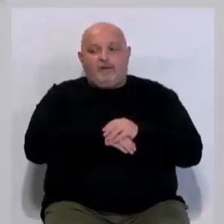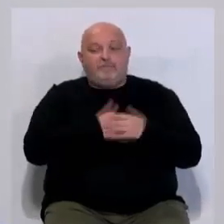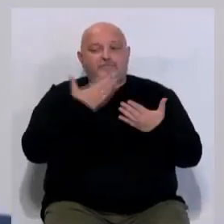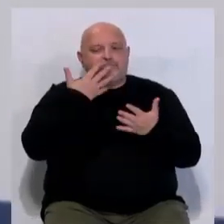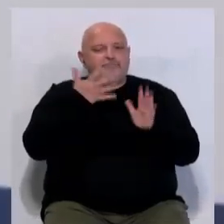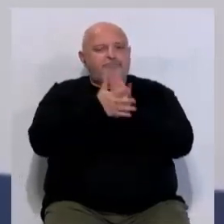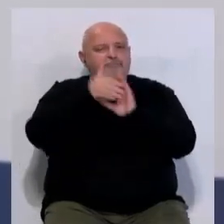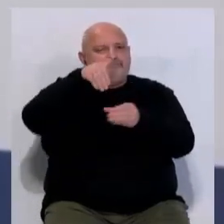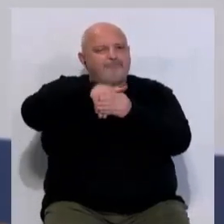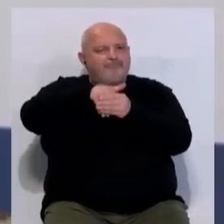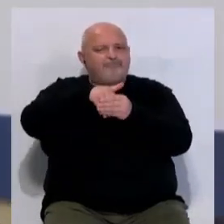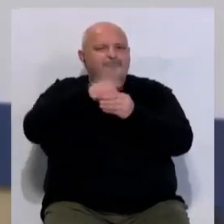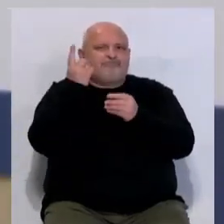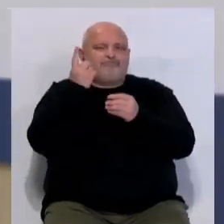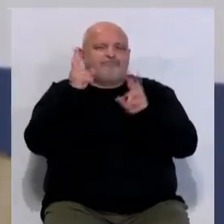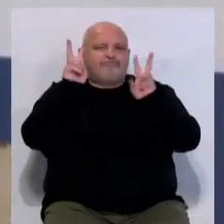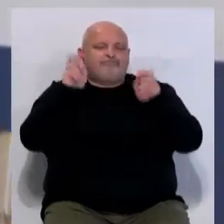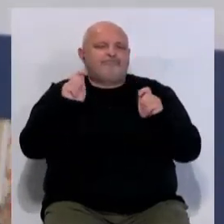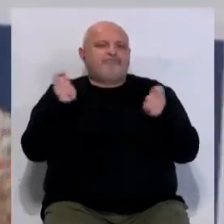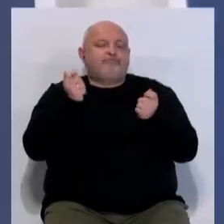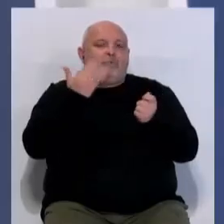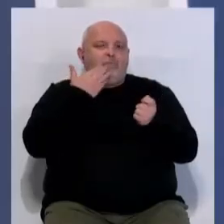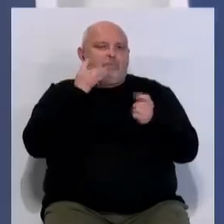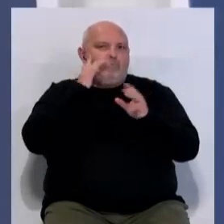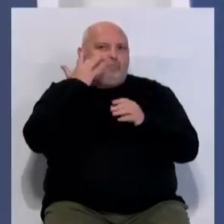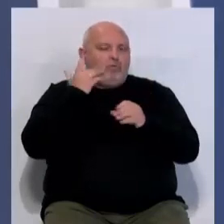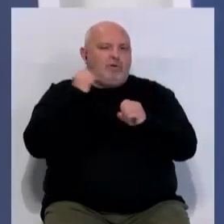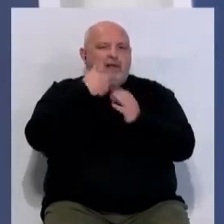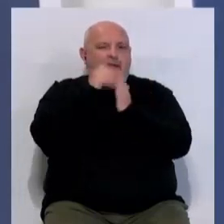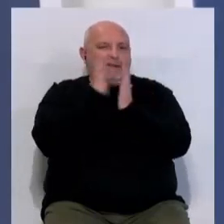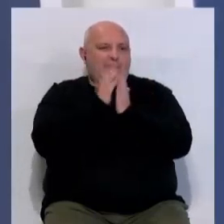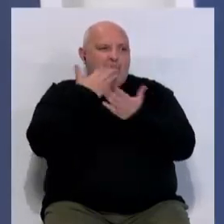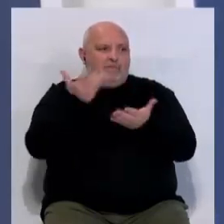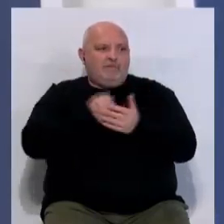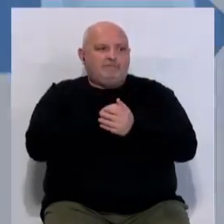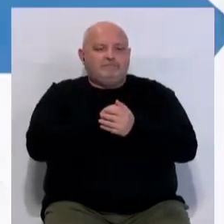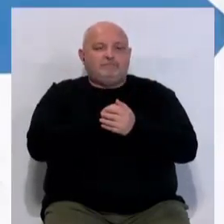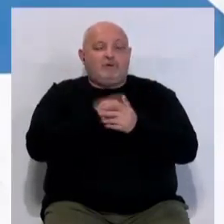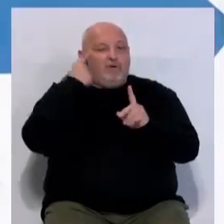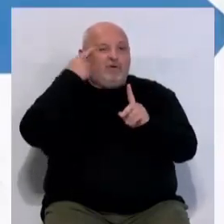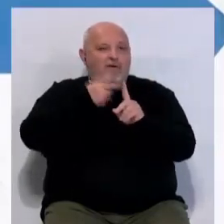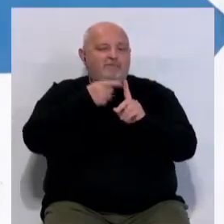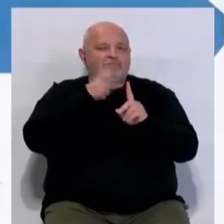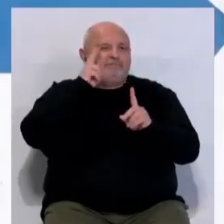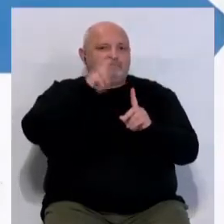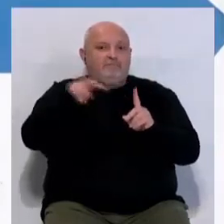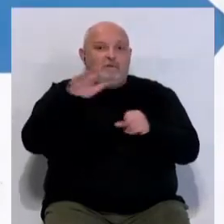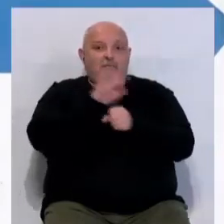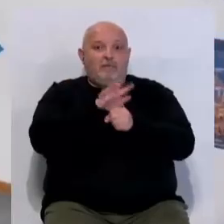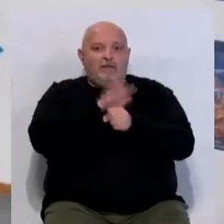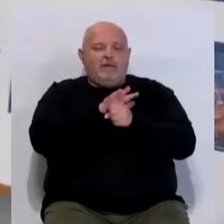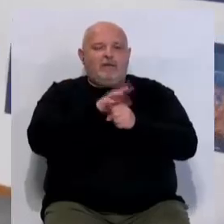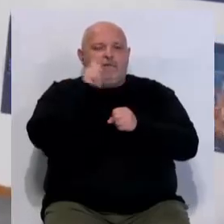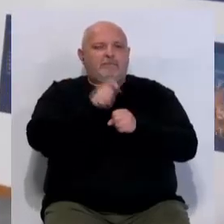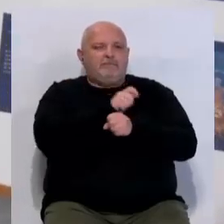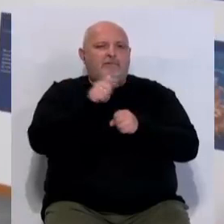cómo forman parte también de un elemento publicitario tan cofrade como los carteles. Este es el objetivo de la exposición que este martes se